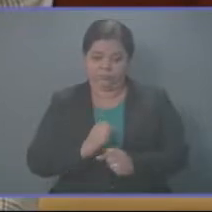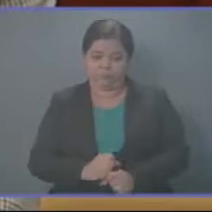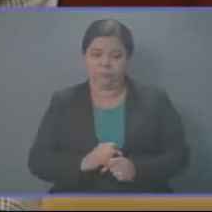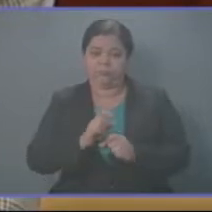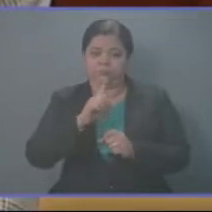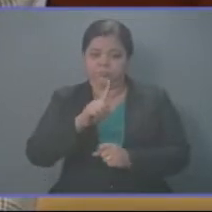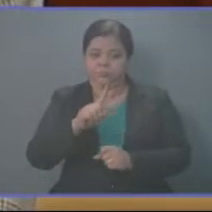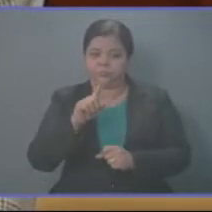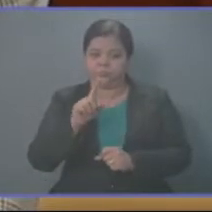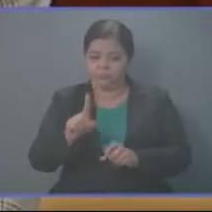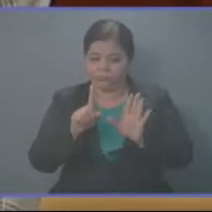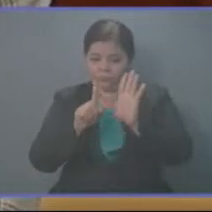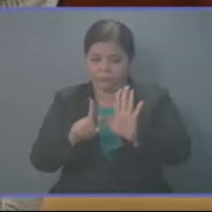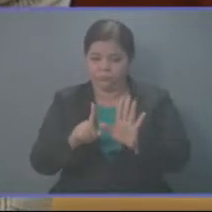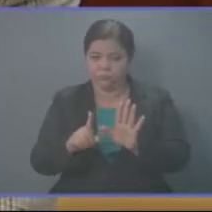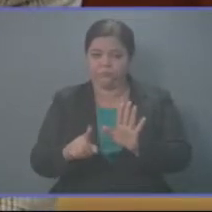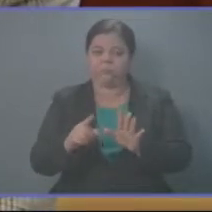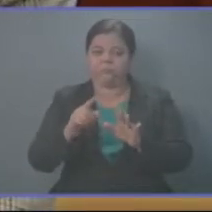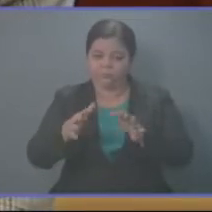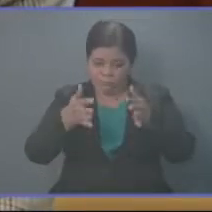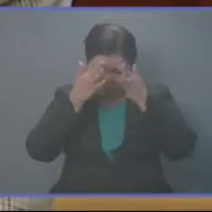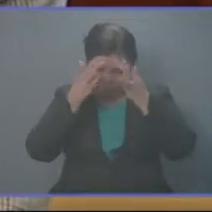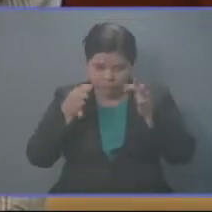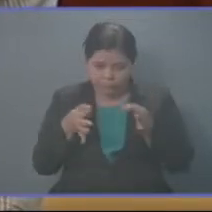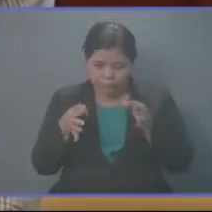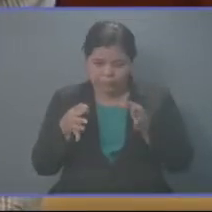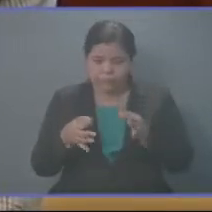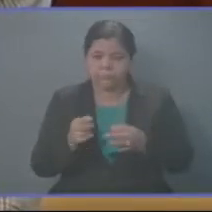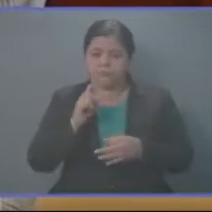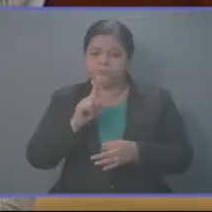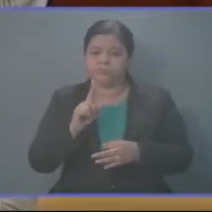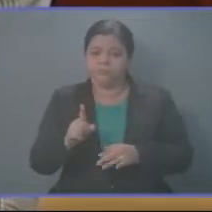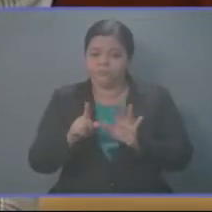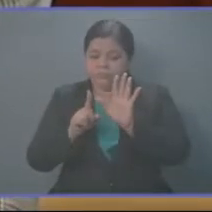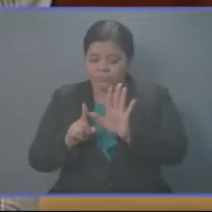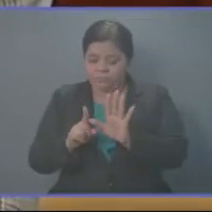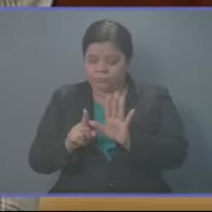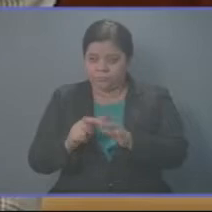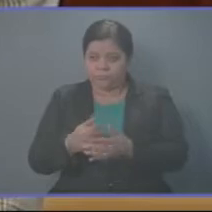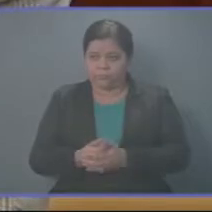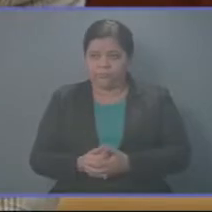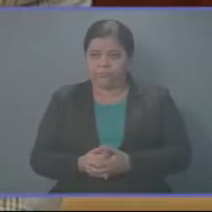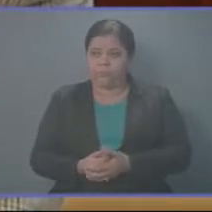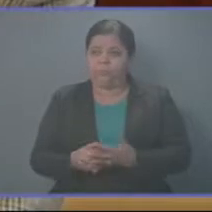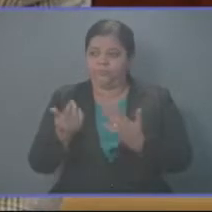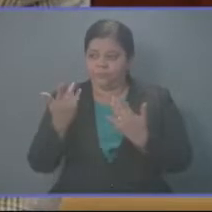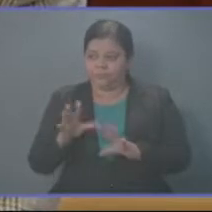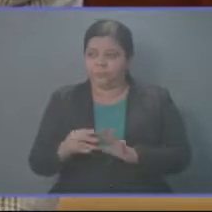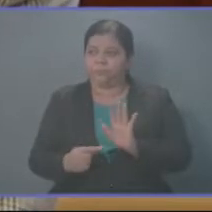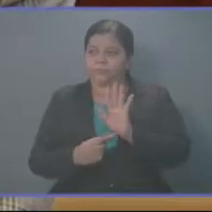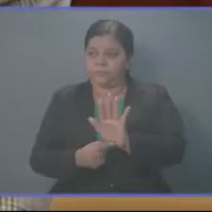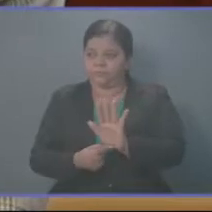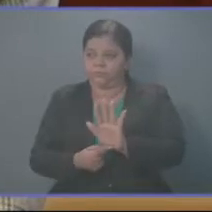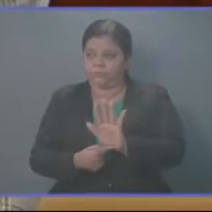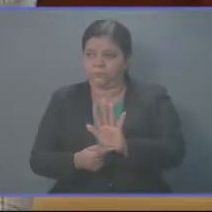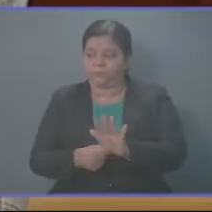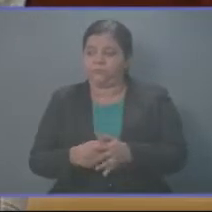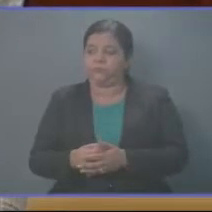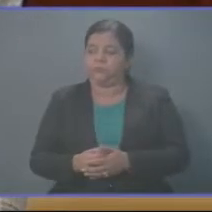116 medidas. En esas 116 medidas, estaban precisamente